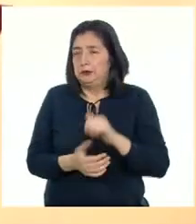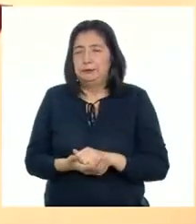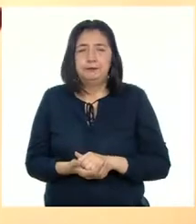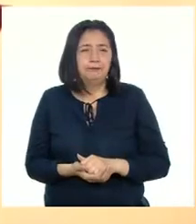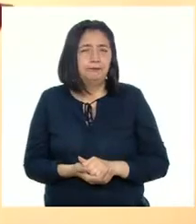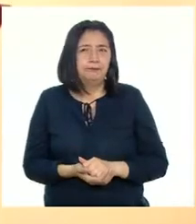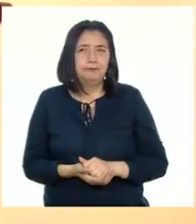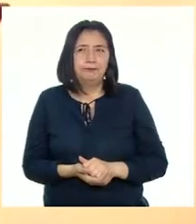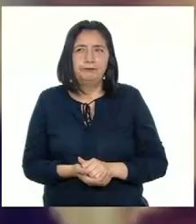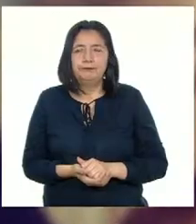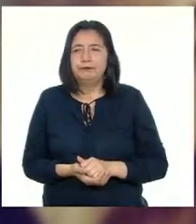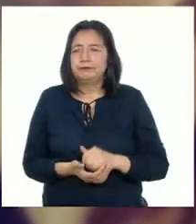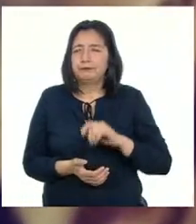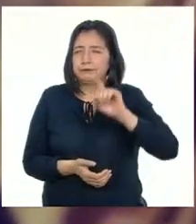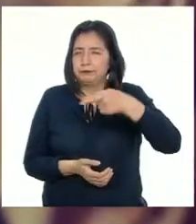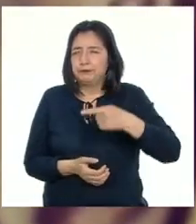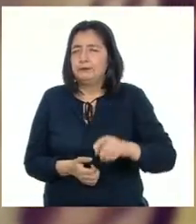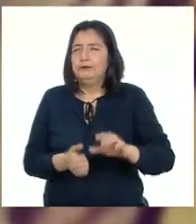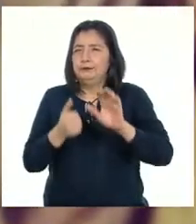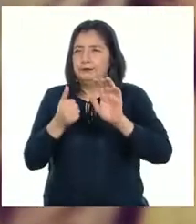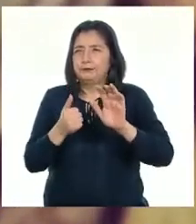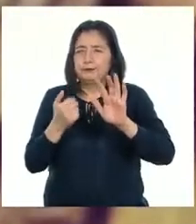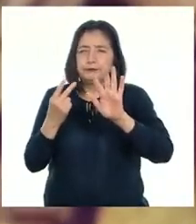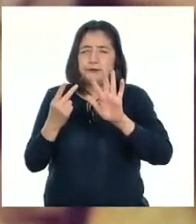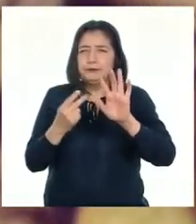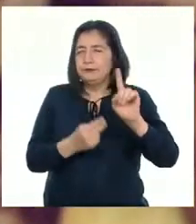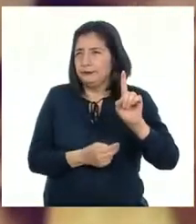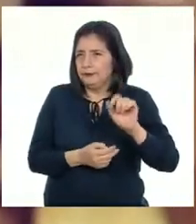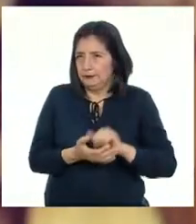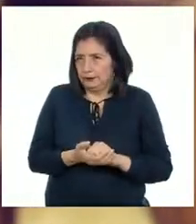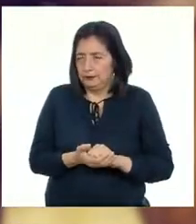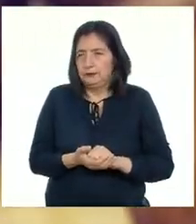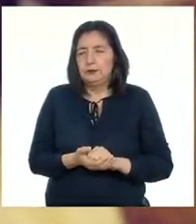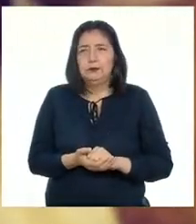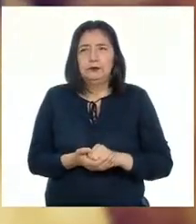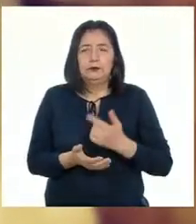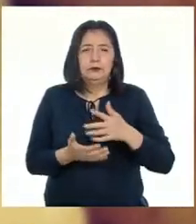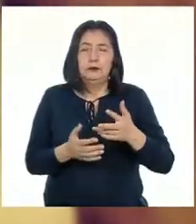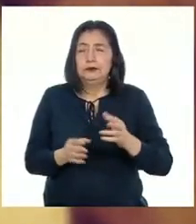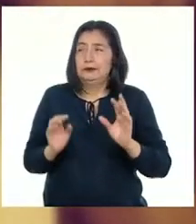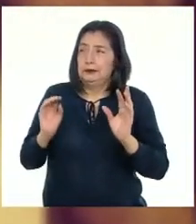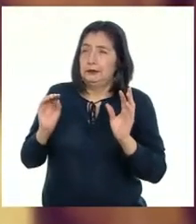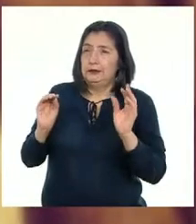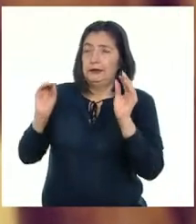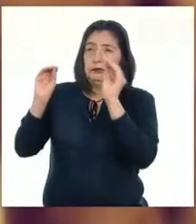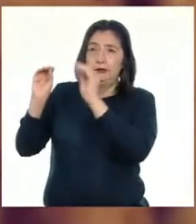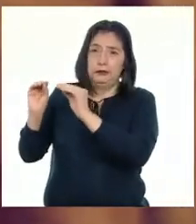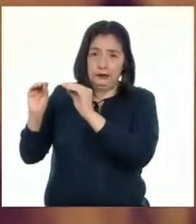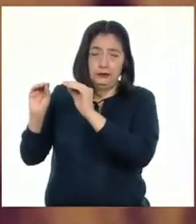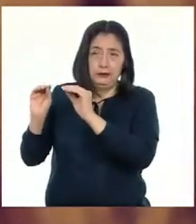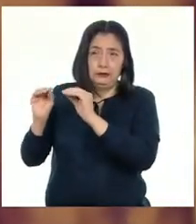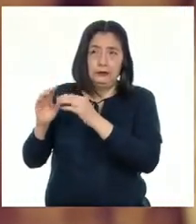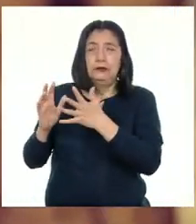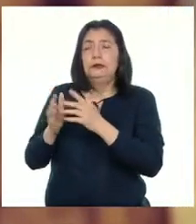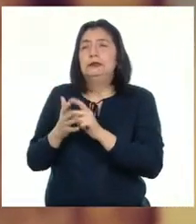que En 1671 Se añaden las imágenes De la